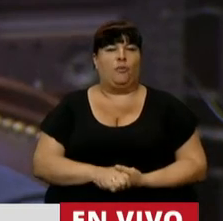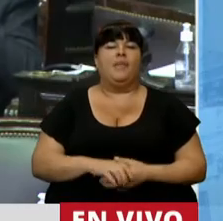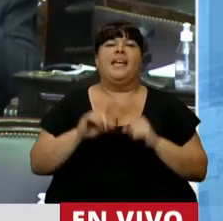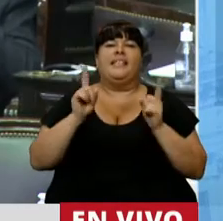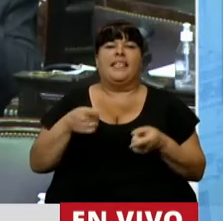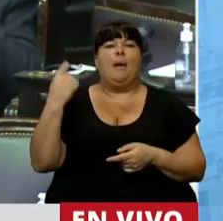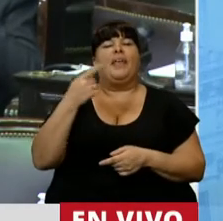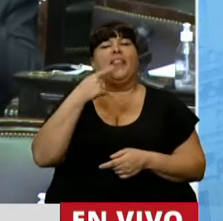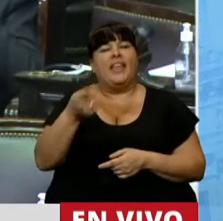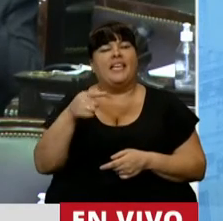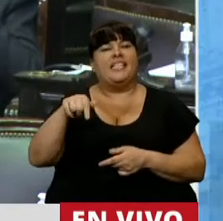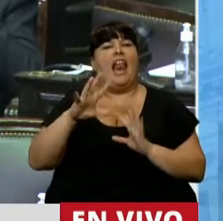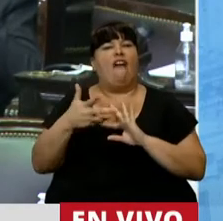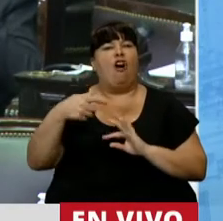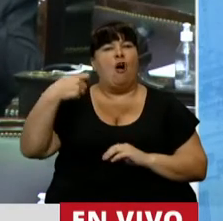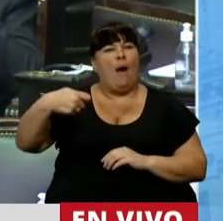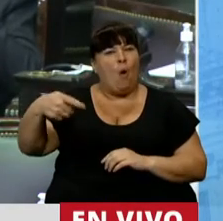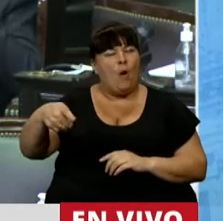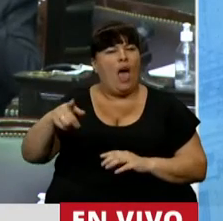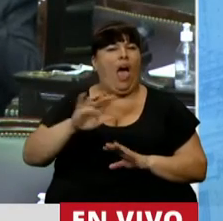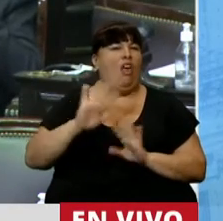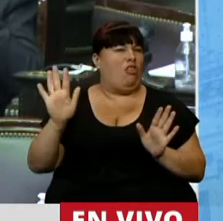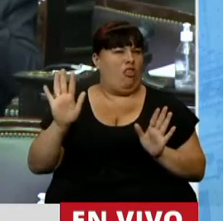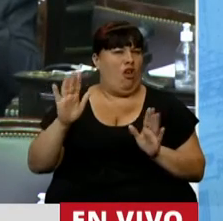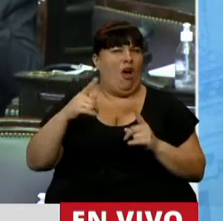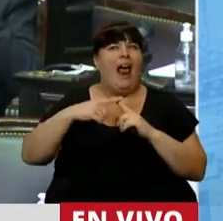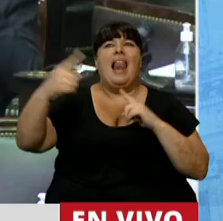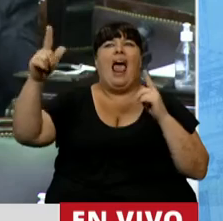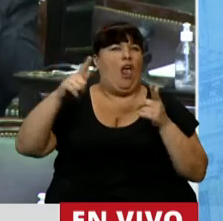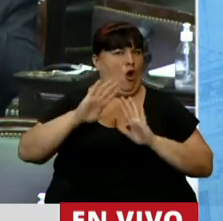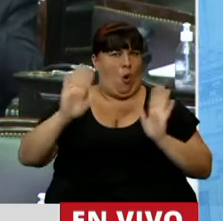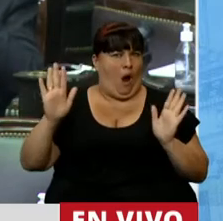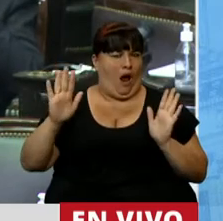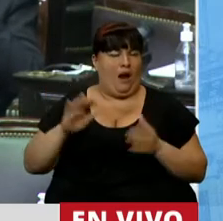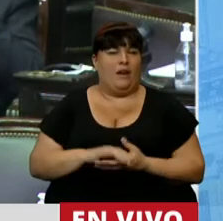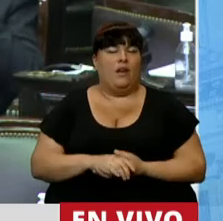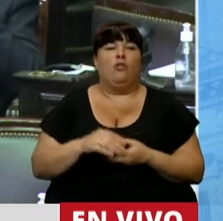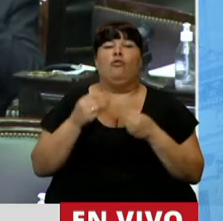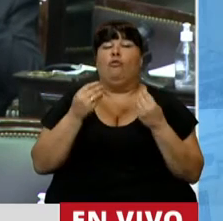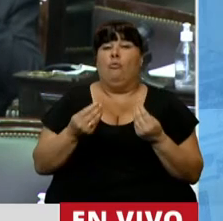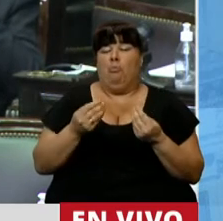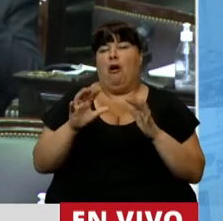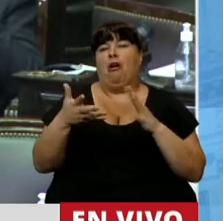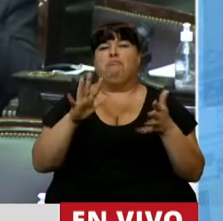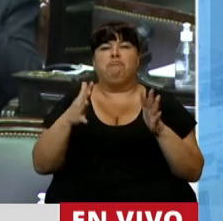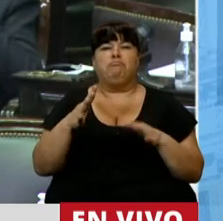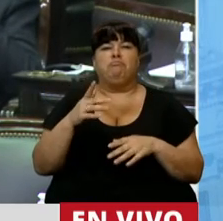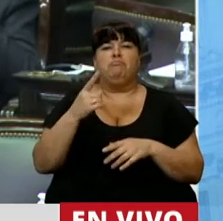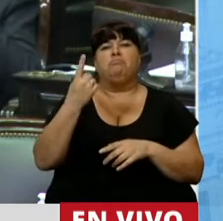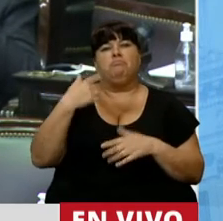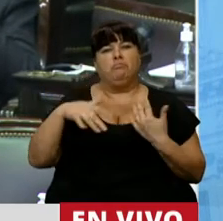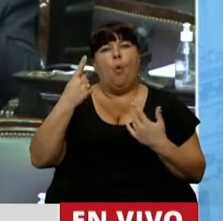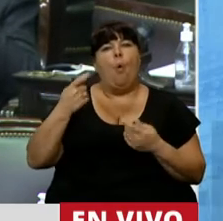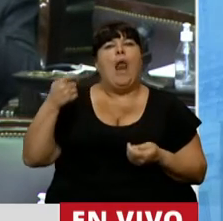También se ha dicho que este sistema es absolutamente insustentable porque hay aproximadamente un